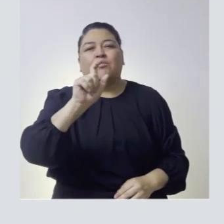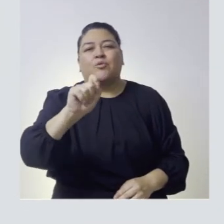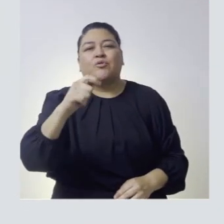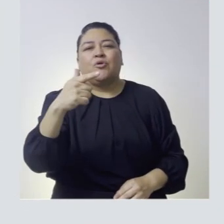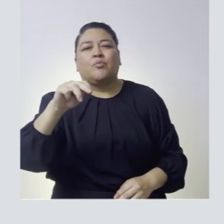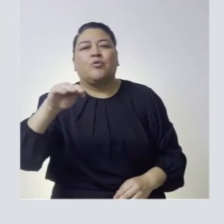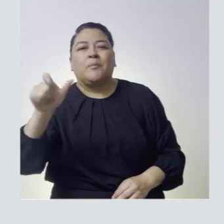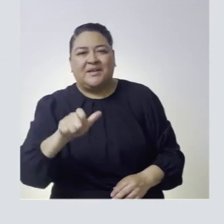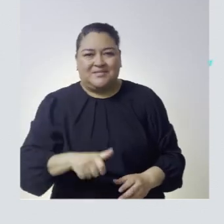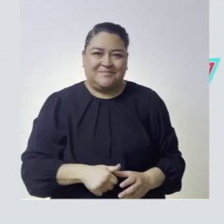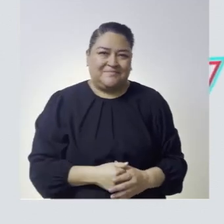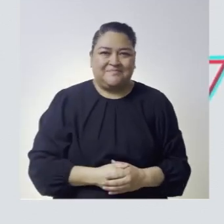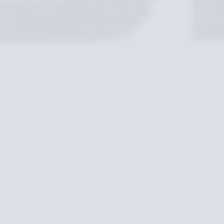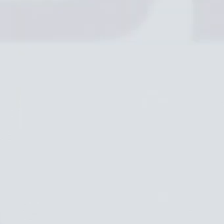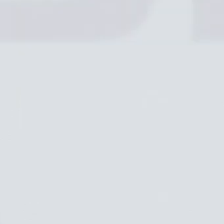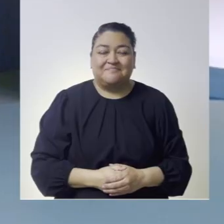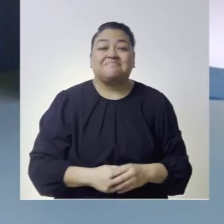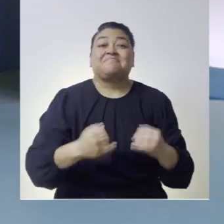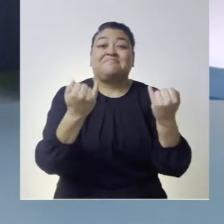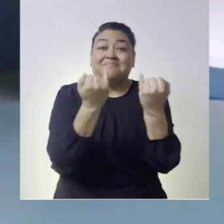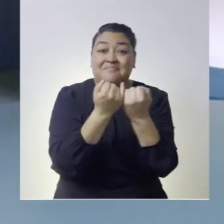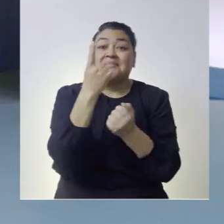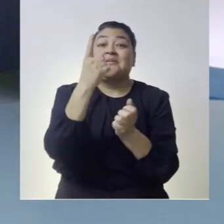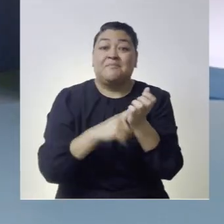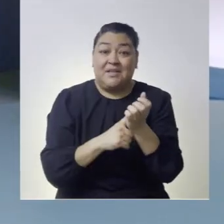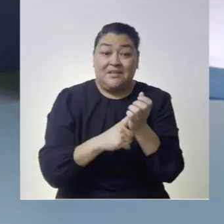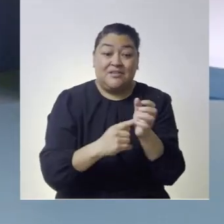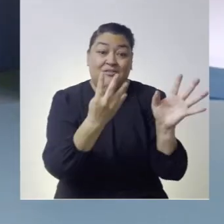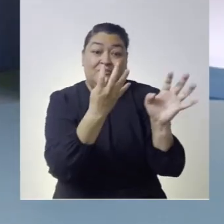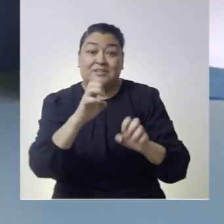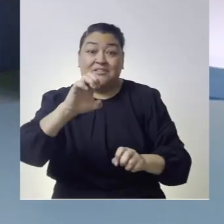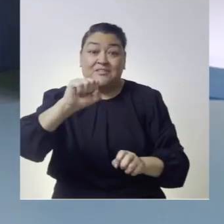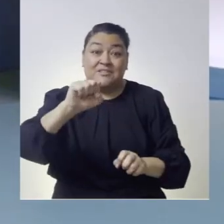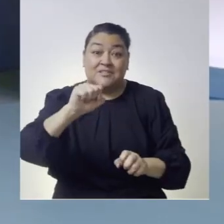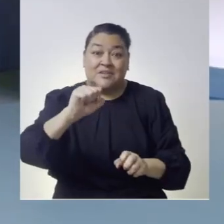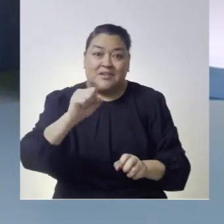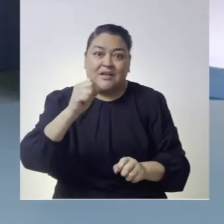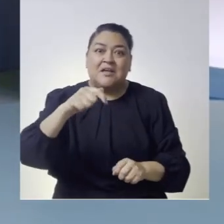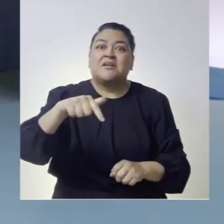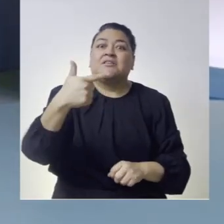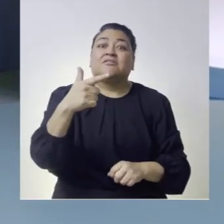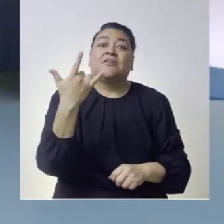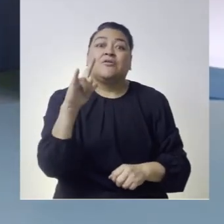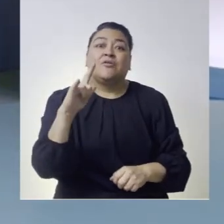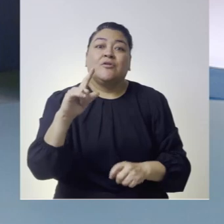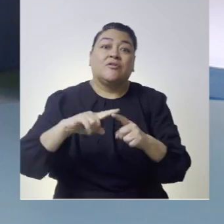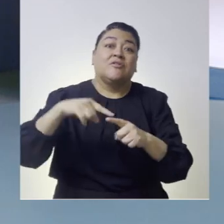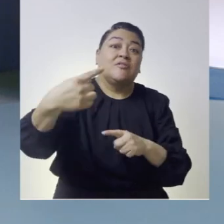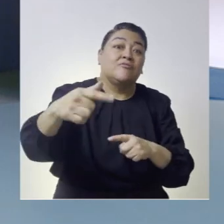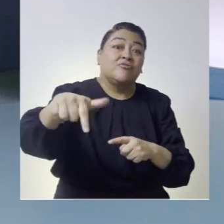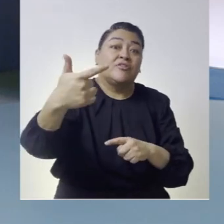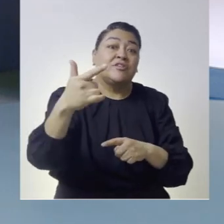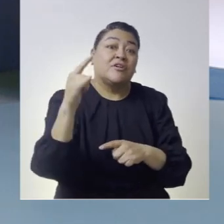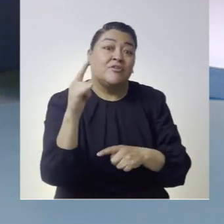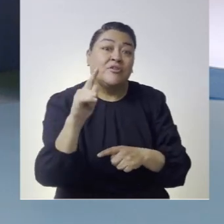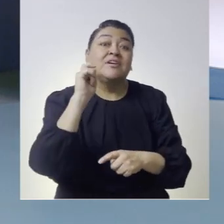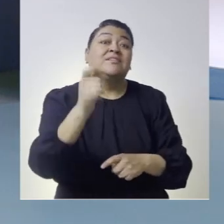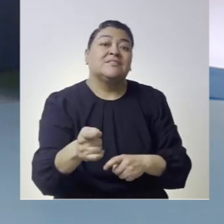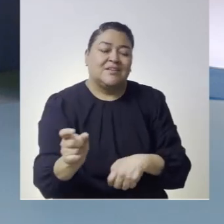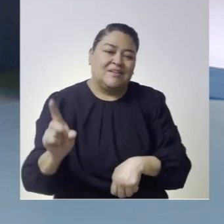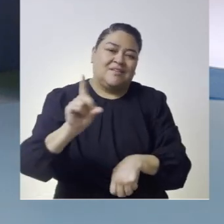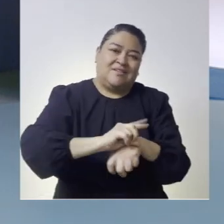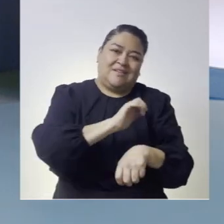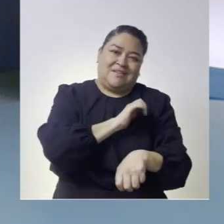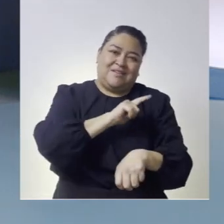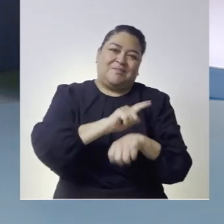.gov.mx desde 1960 cada 12 de julio se celebra el día del abogado